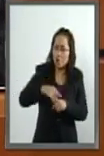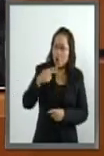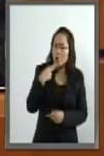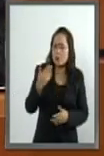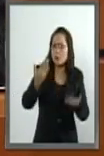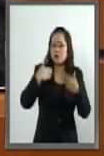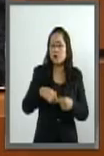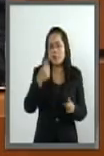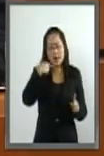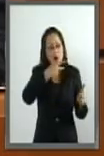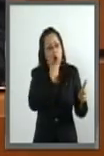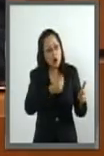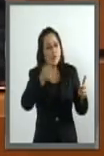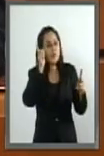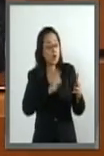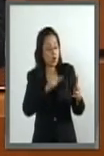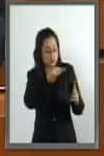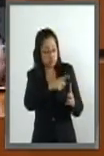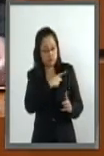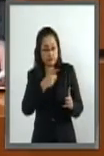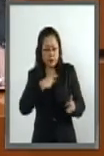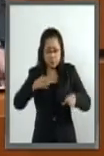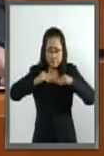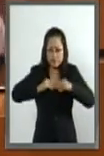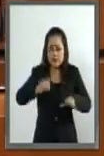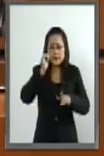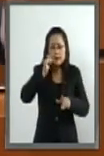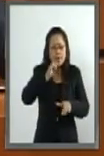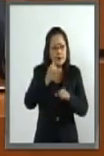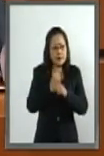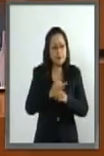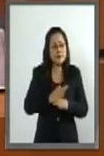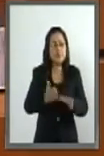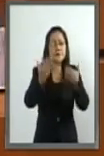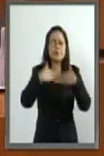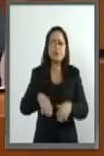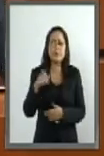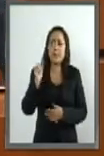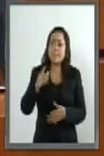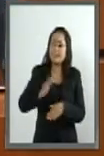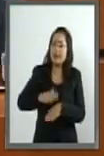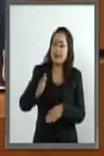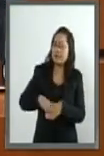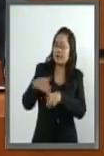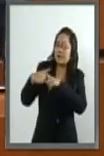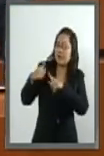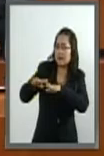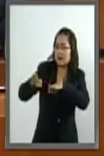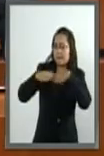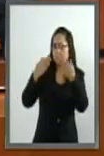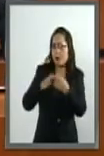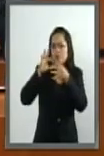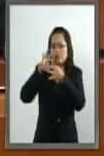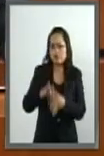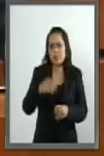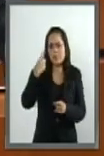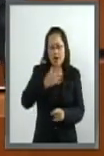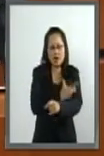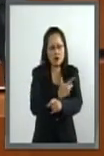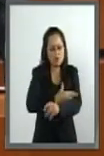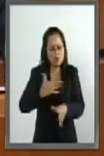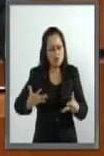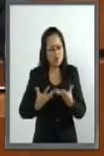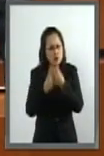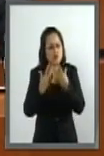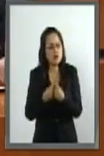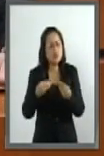masculino y femenino, a implementar los medicanismos adecuados de coordinación